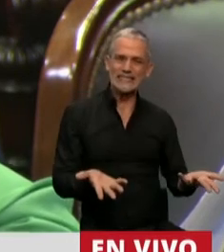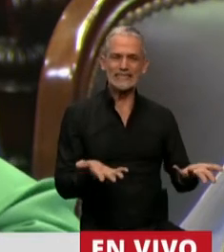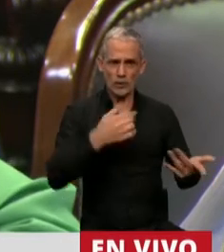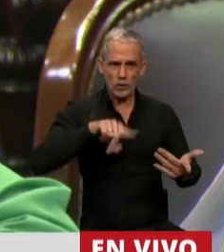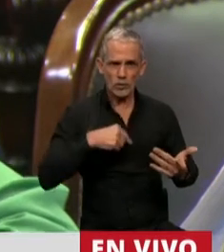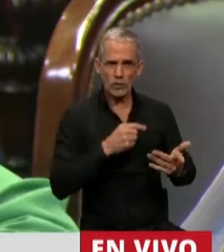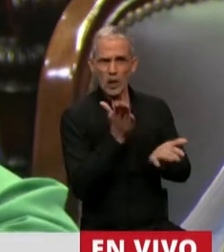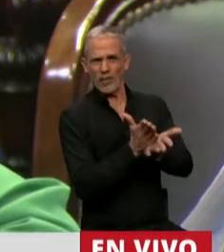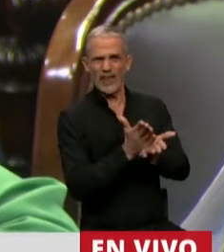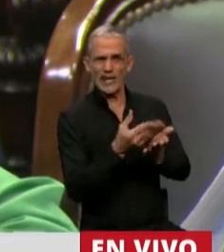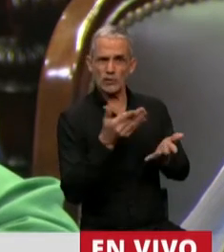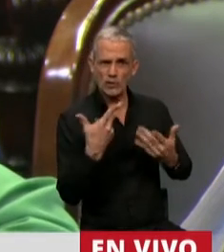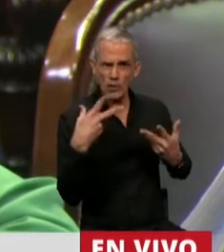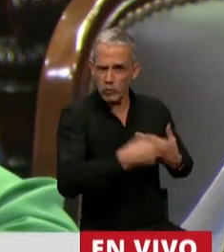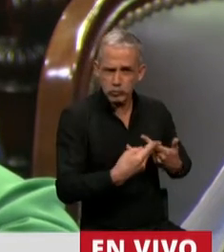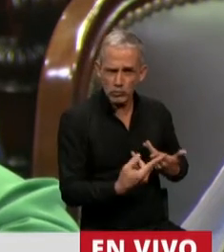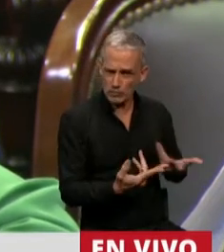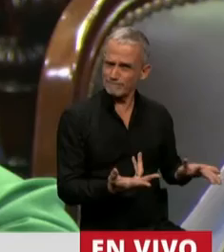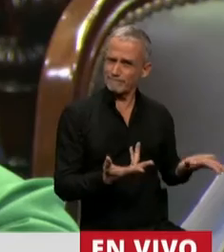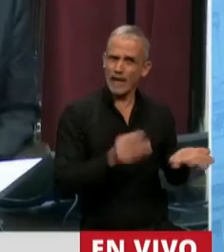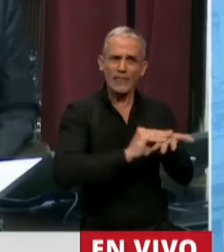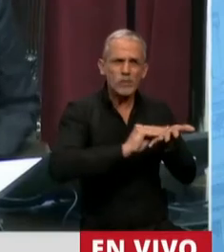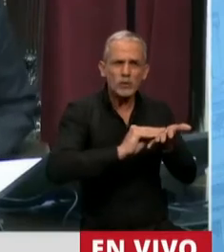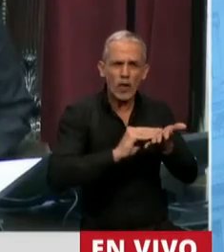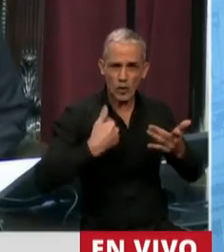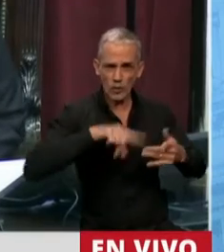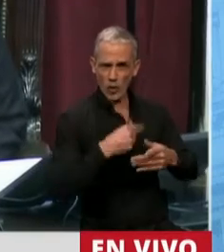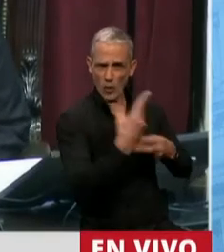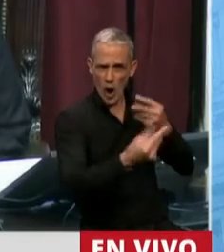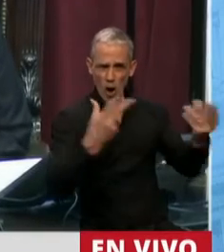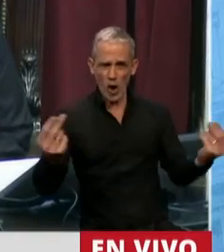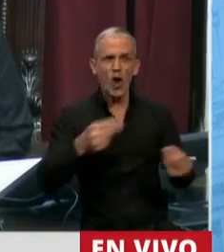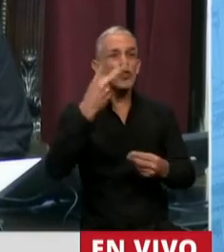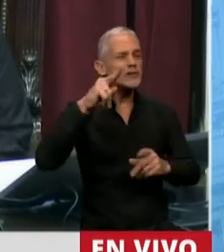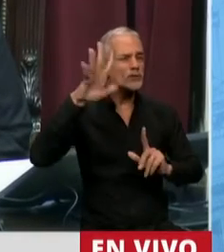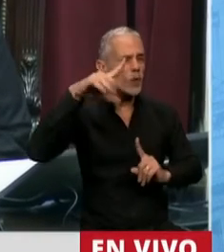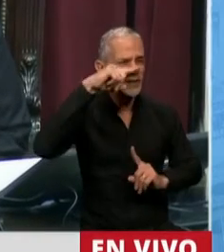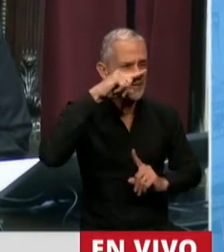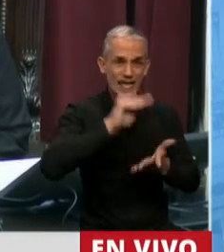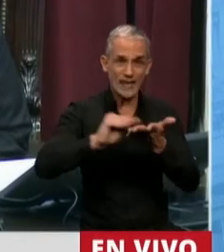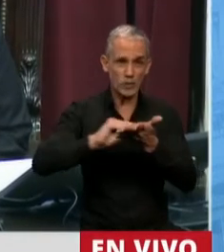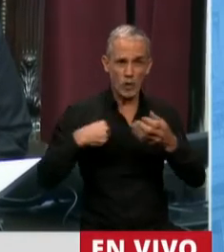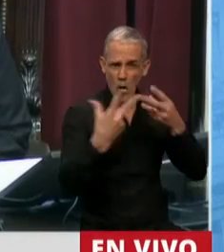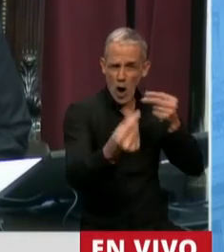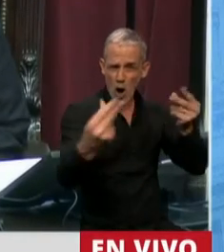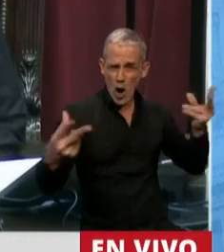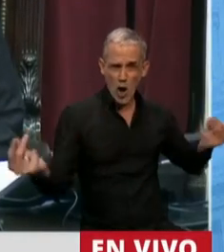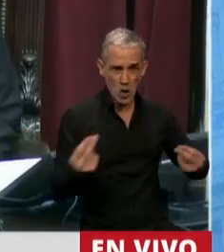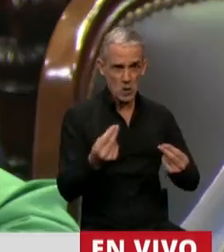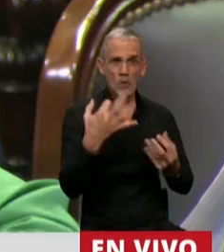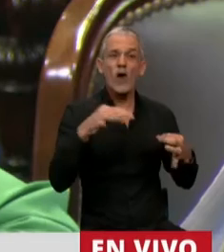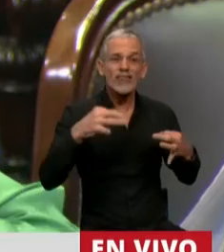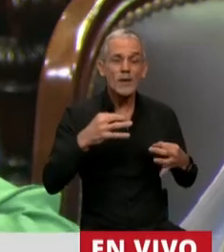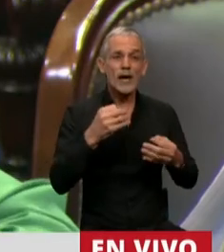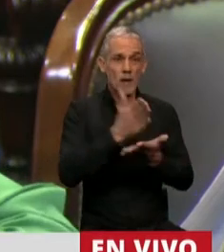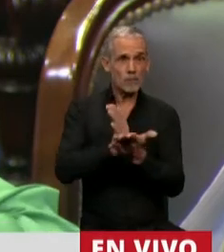restringir ni a ella ni a ninguno de los diputados, de los 257 diputados, la posibilidad de participar.